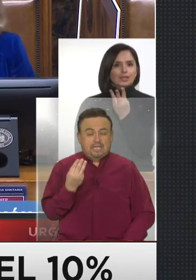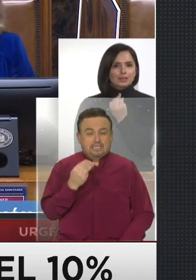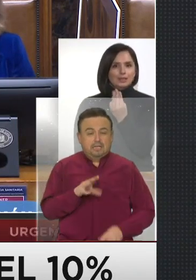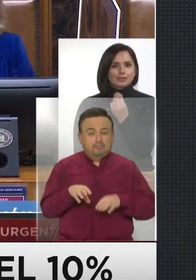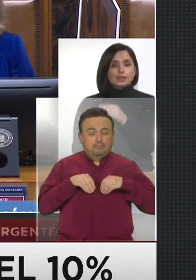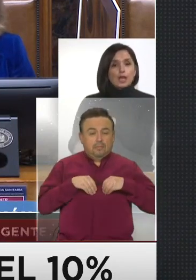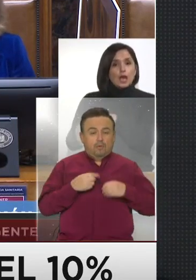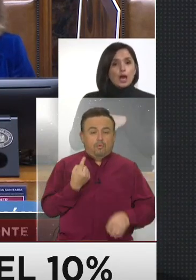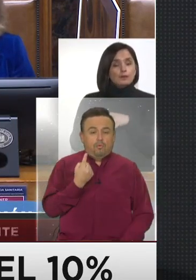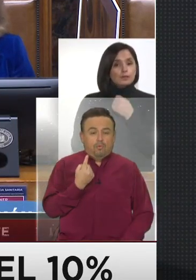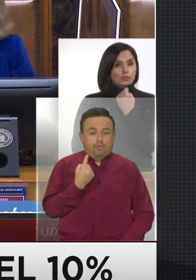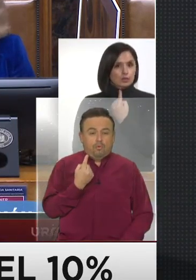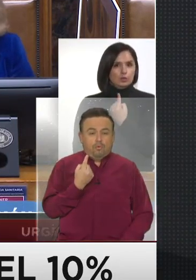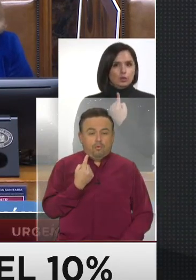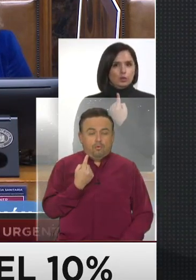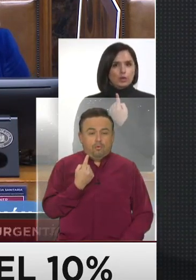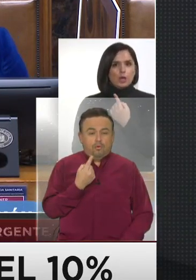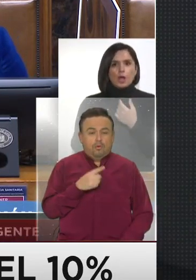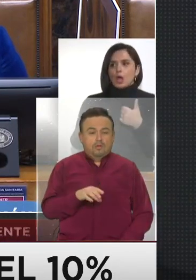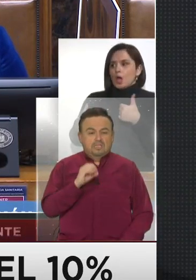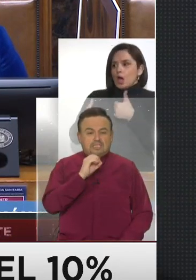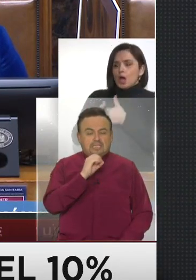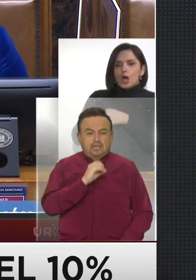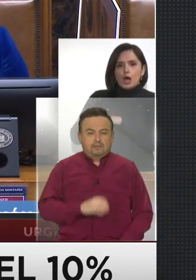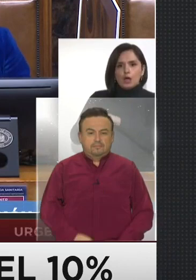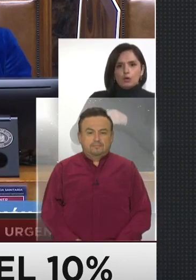Abstenciones, una. Pareo, cero.